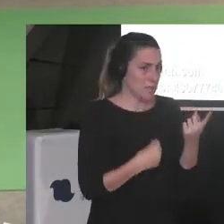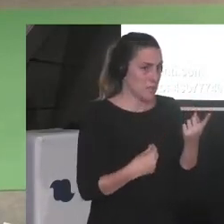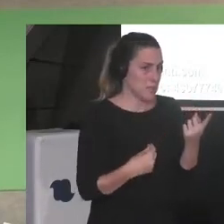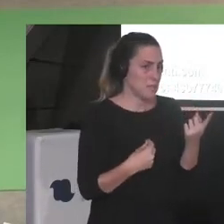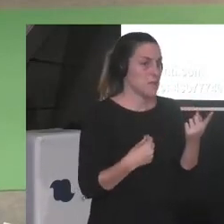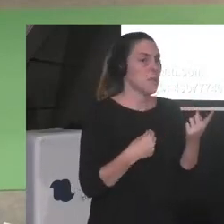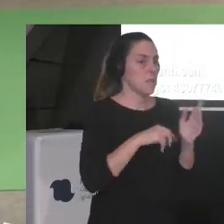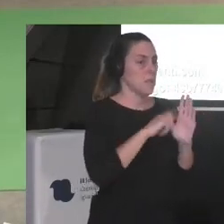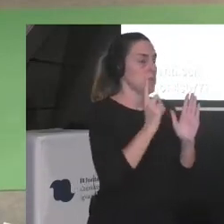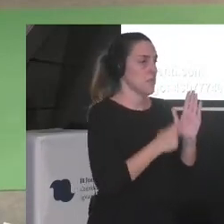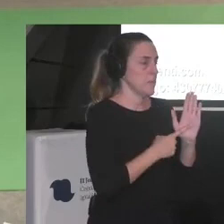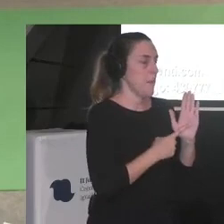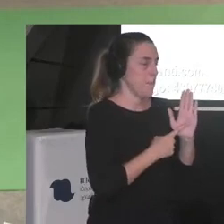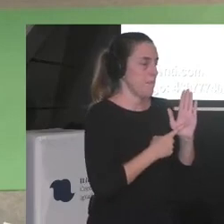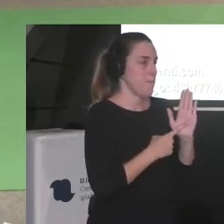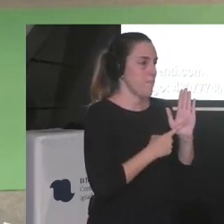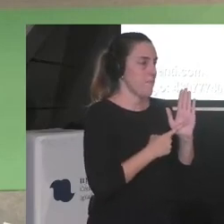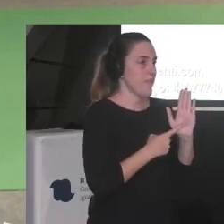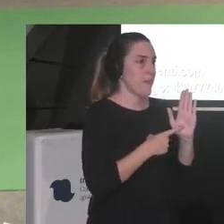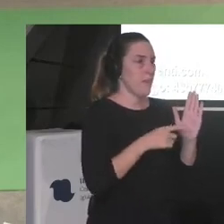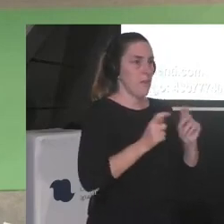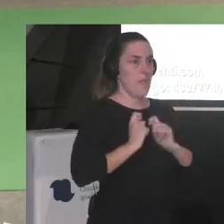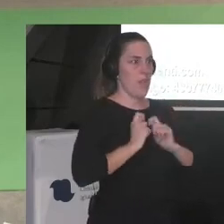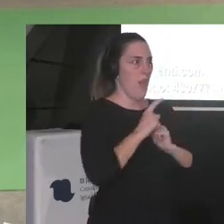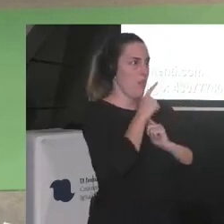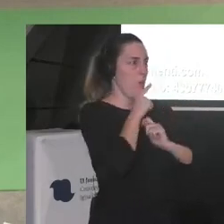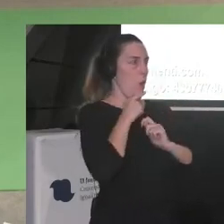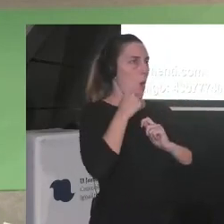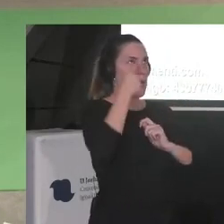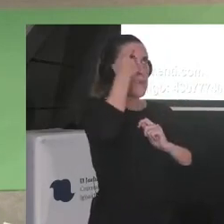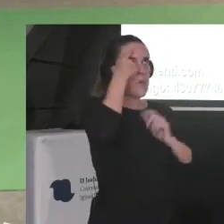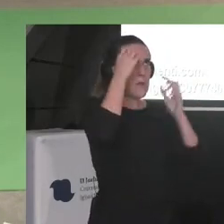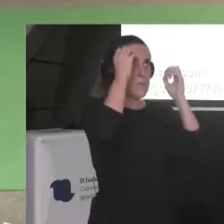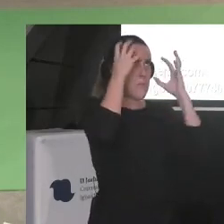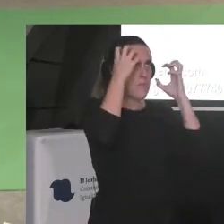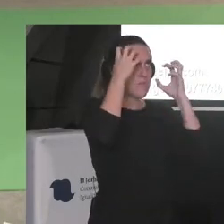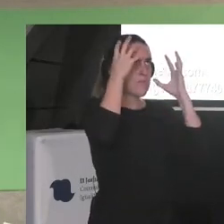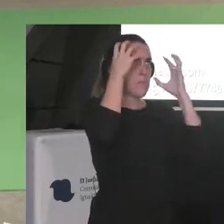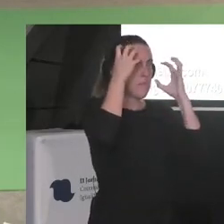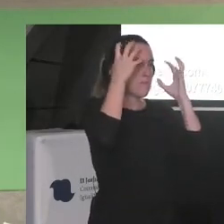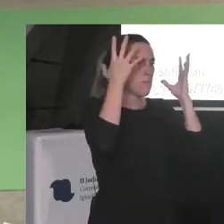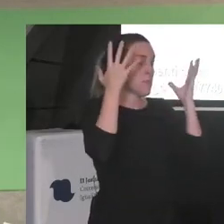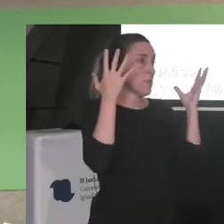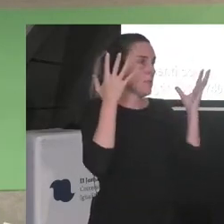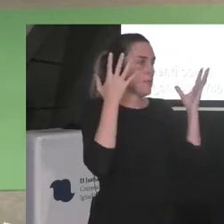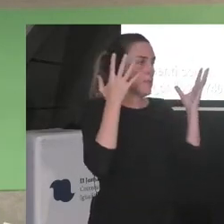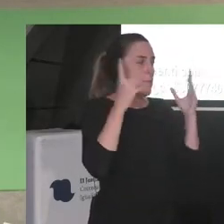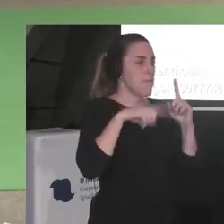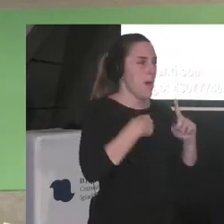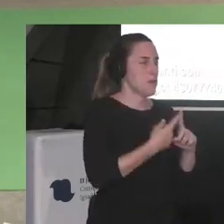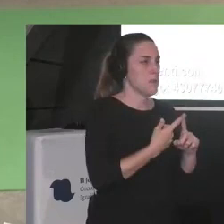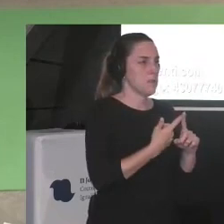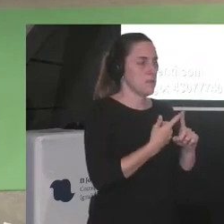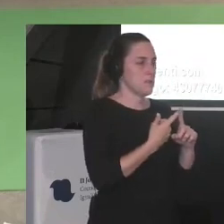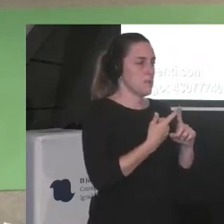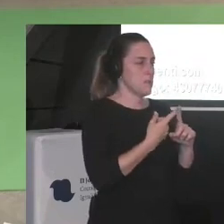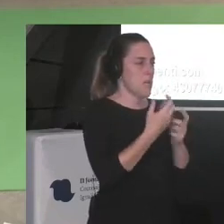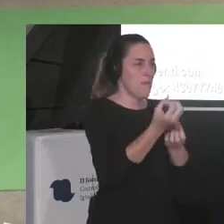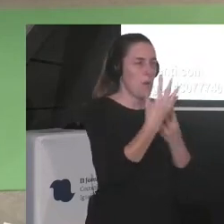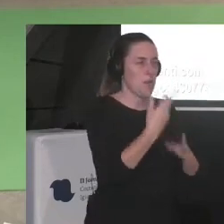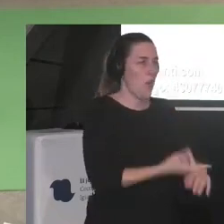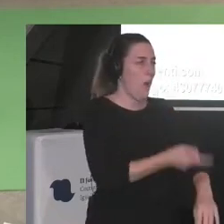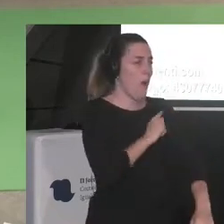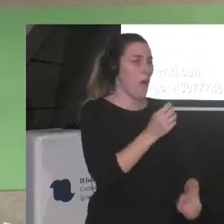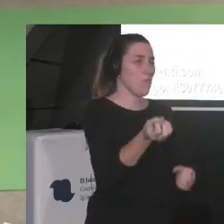que genera dolor ¿no? dolor psíquico constante y encima estar sometidas a la sobreinformación